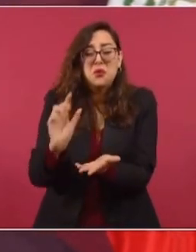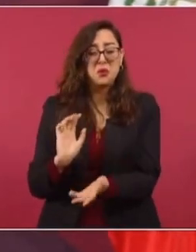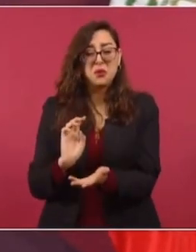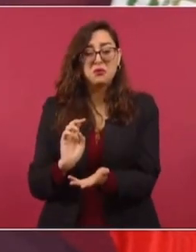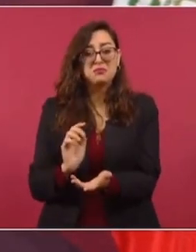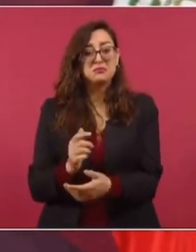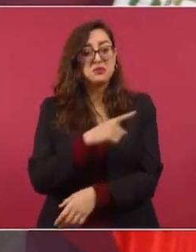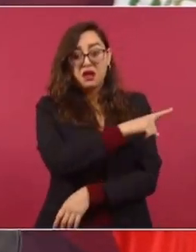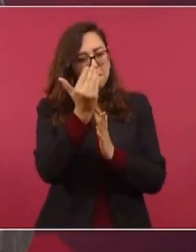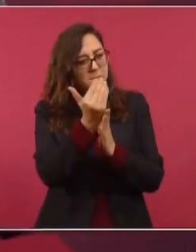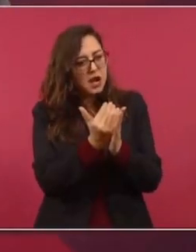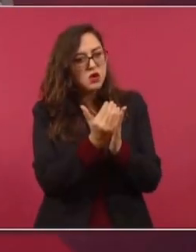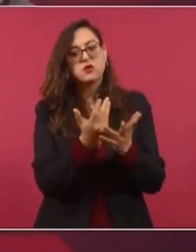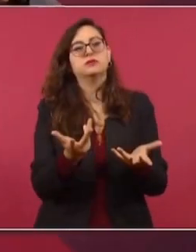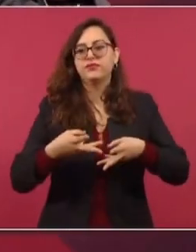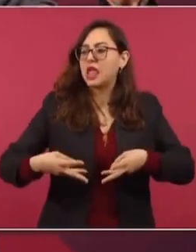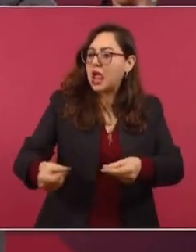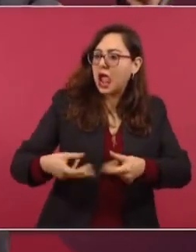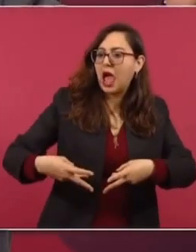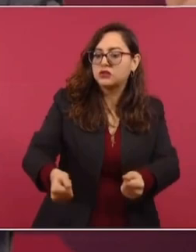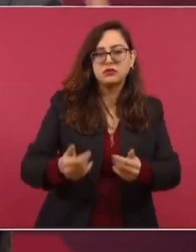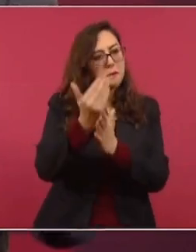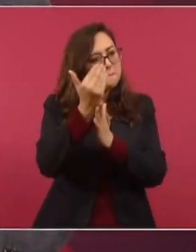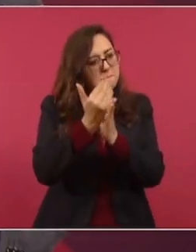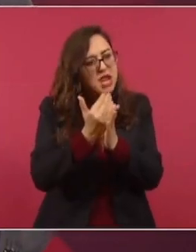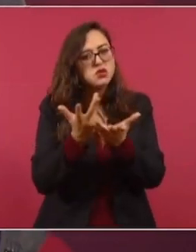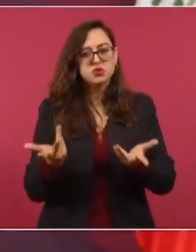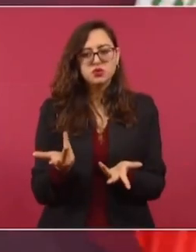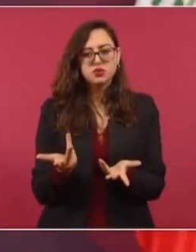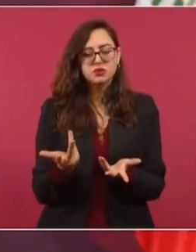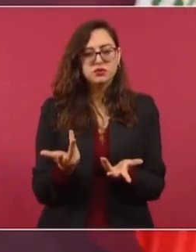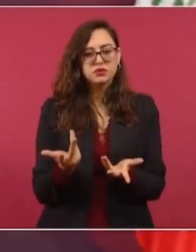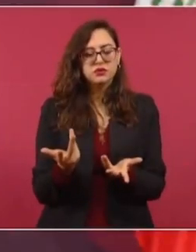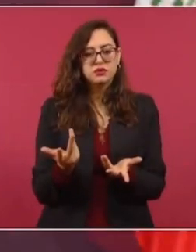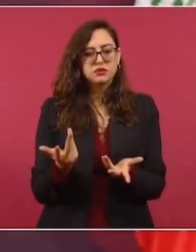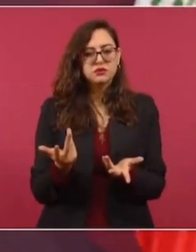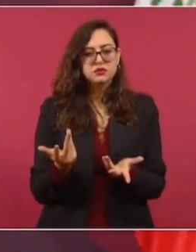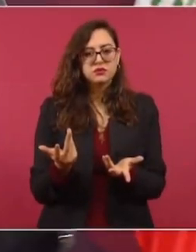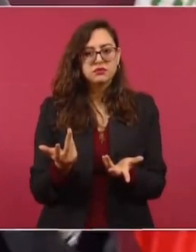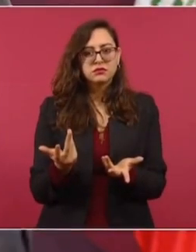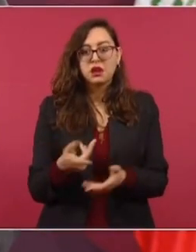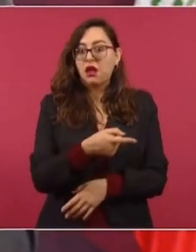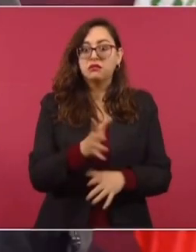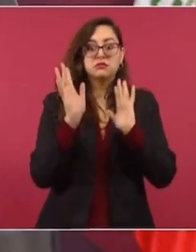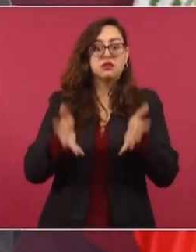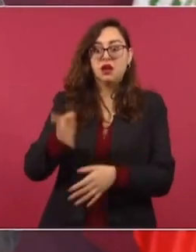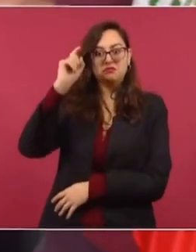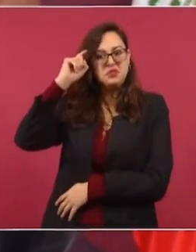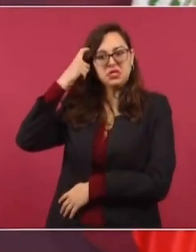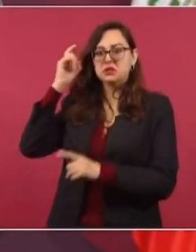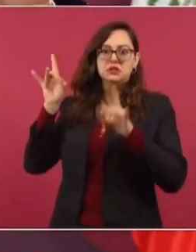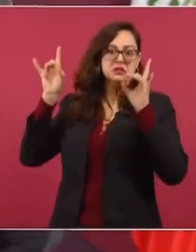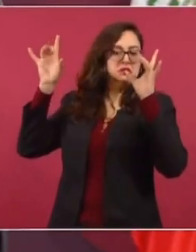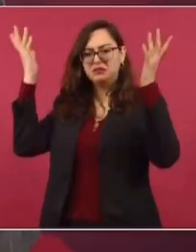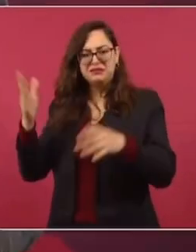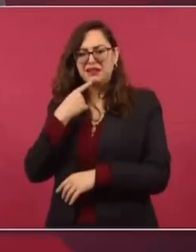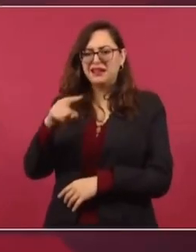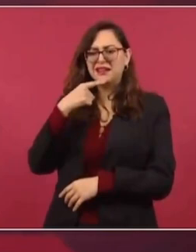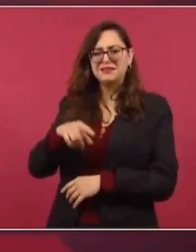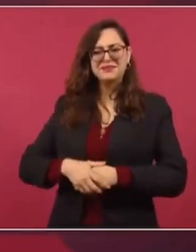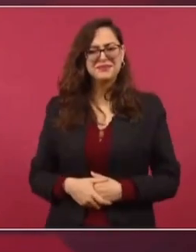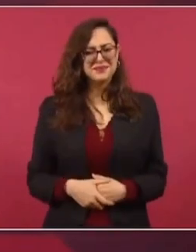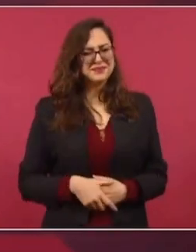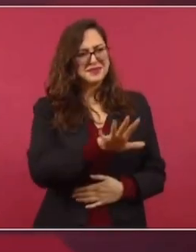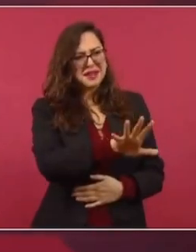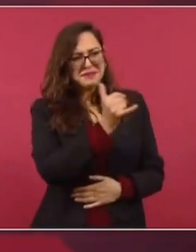bajarles el sueldo y derrochan dinero público, también eso les molesta. ¿Cómo